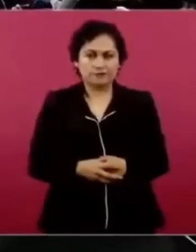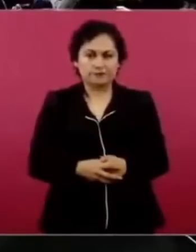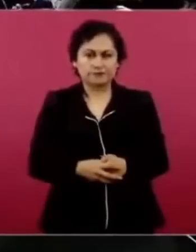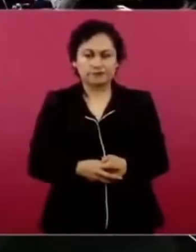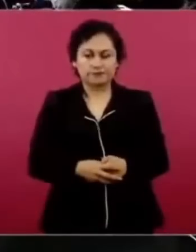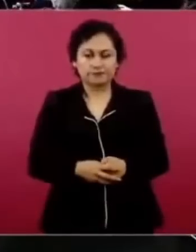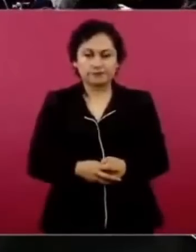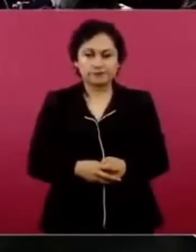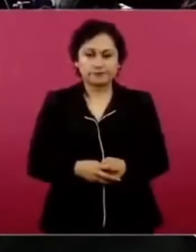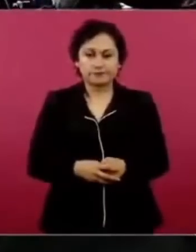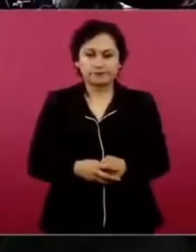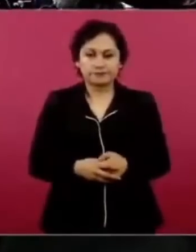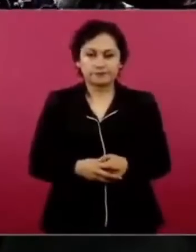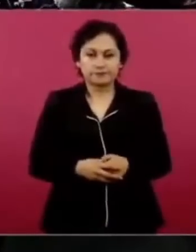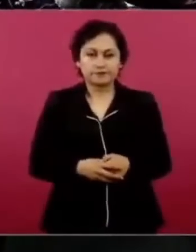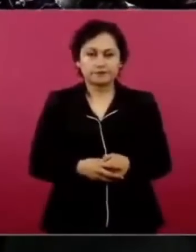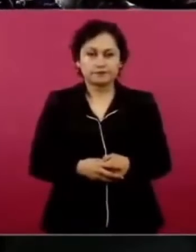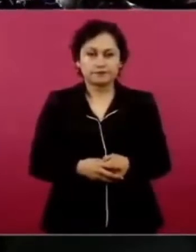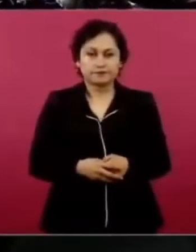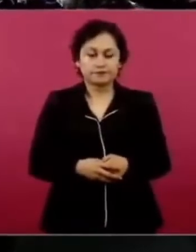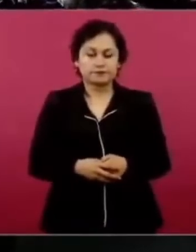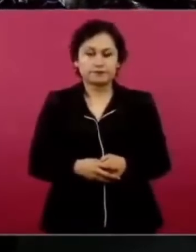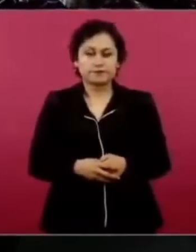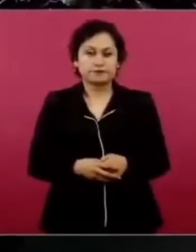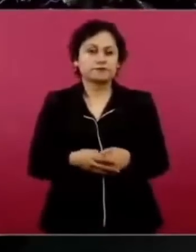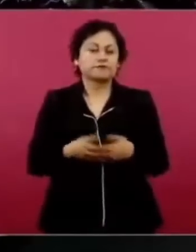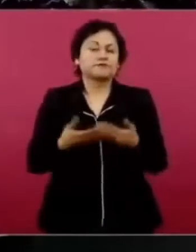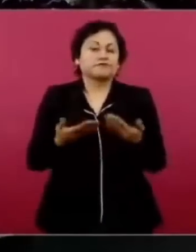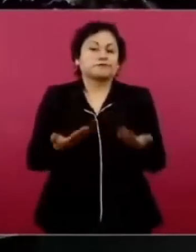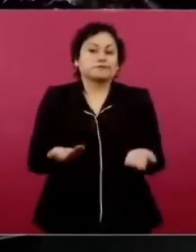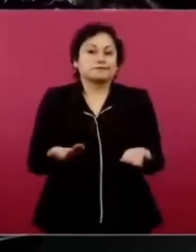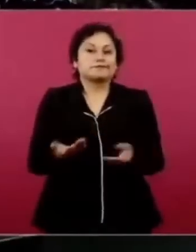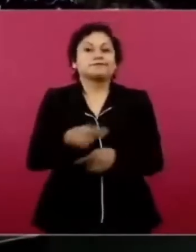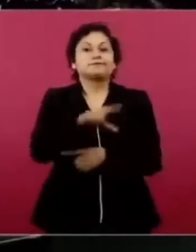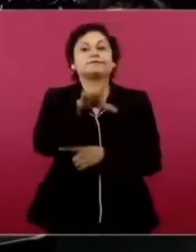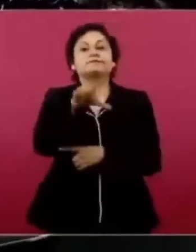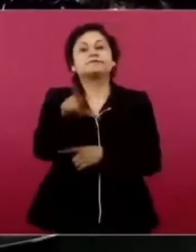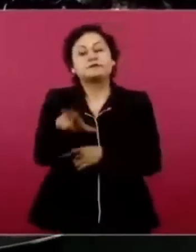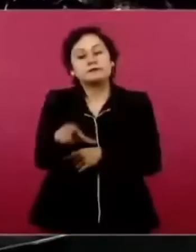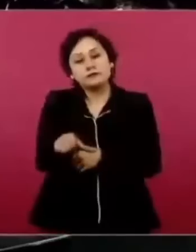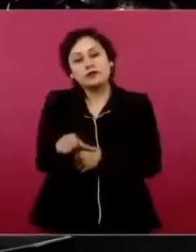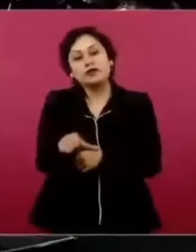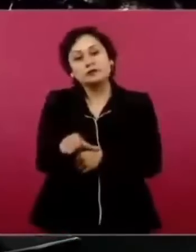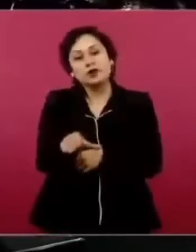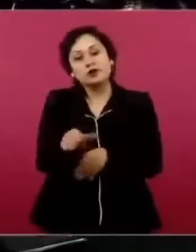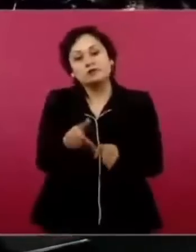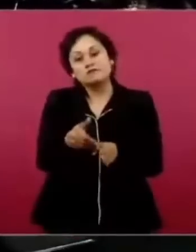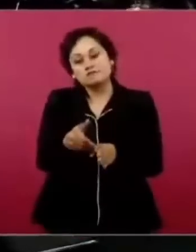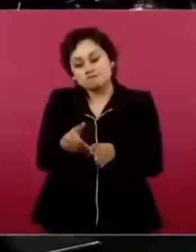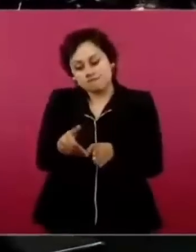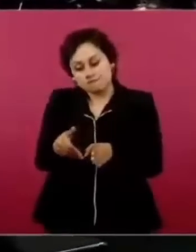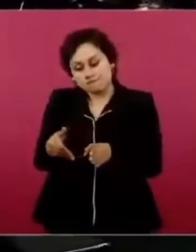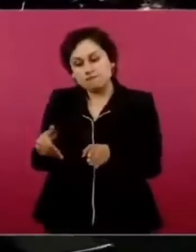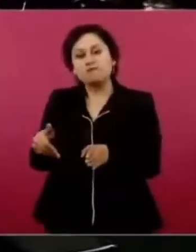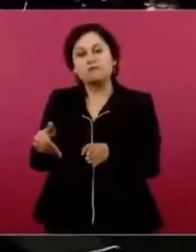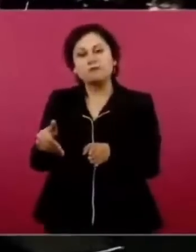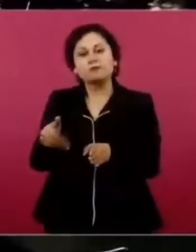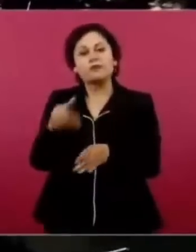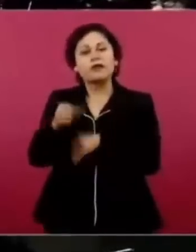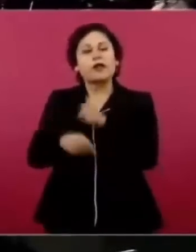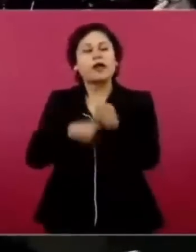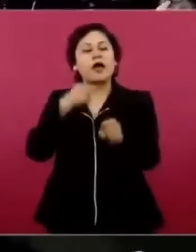Y viene la campaña del 2000